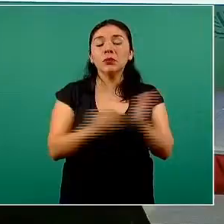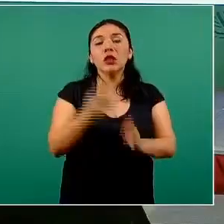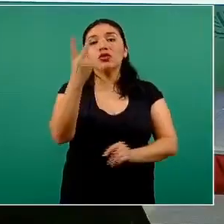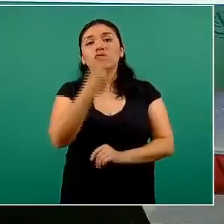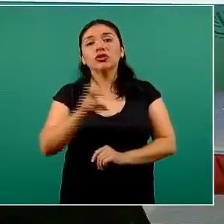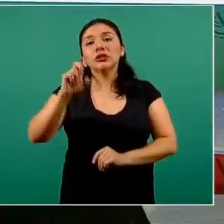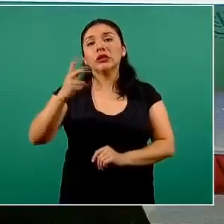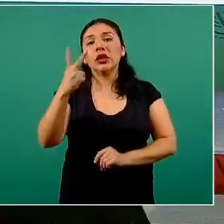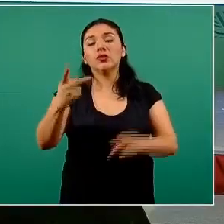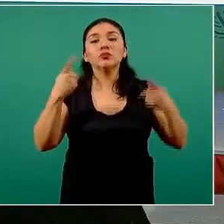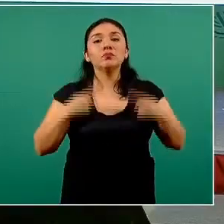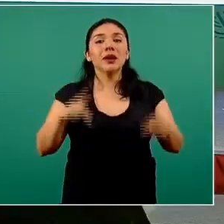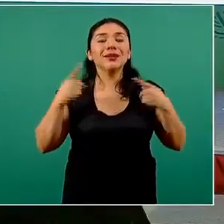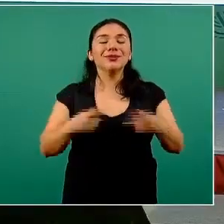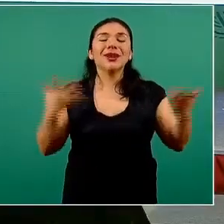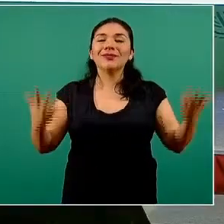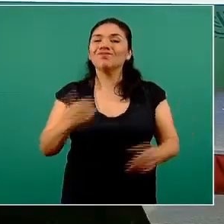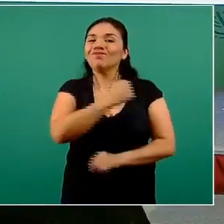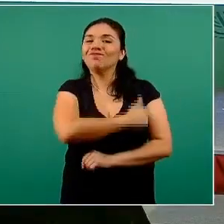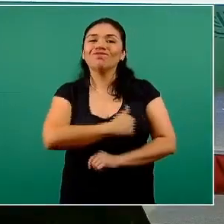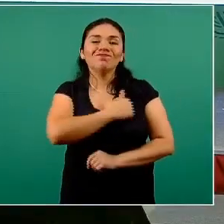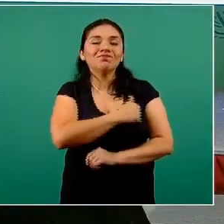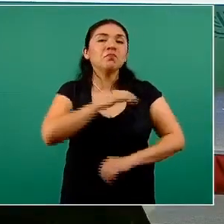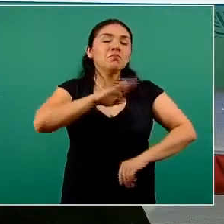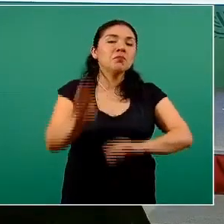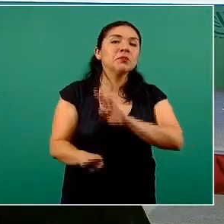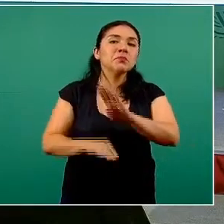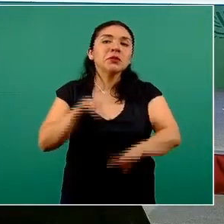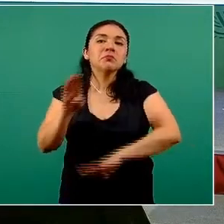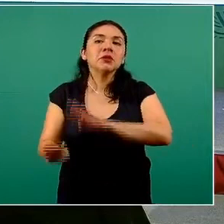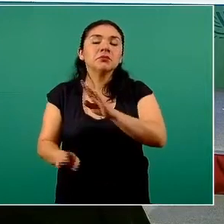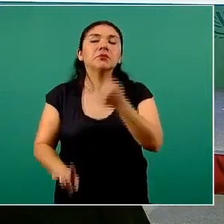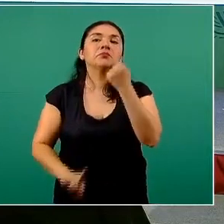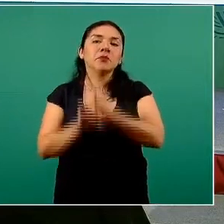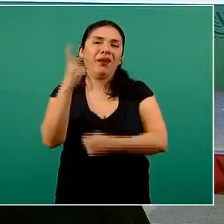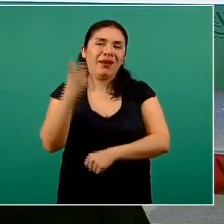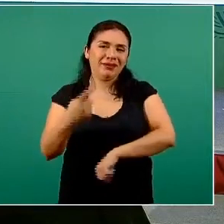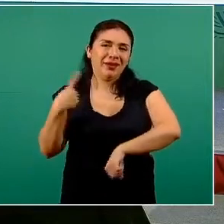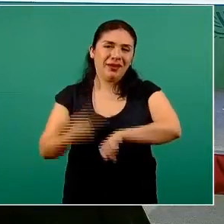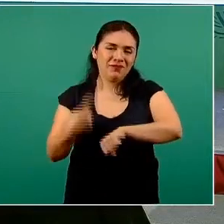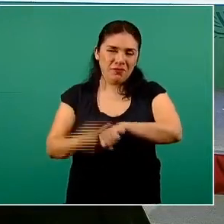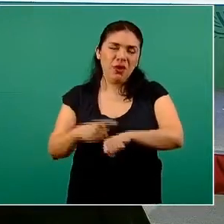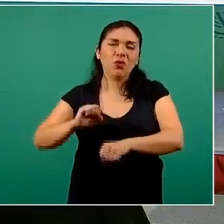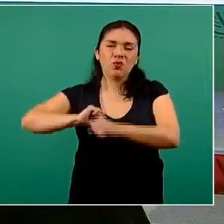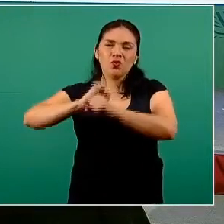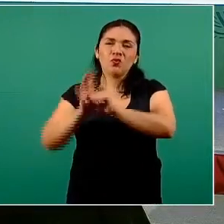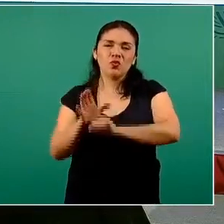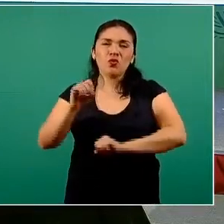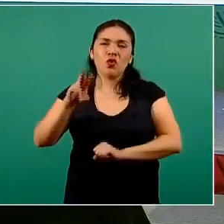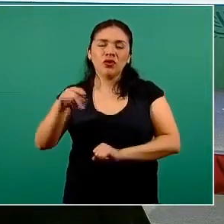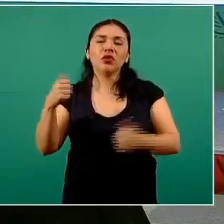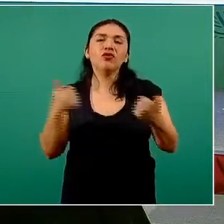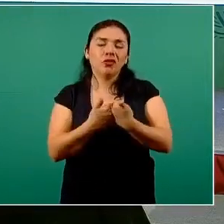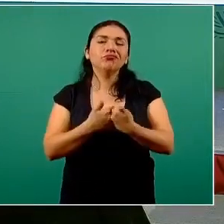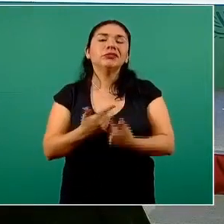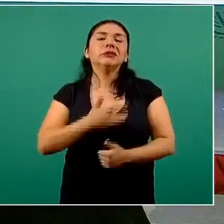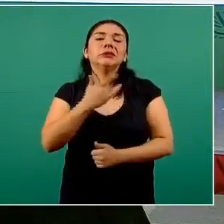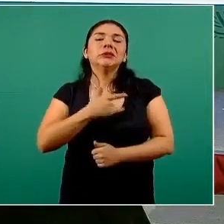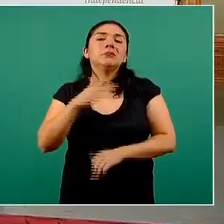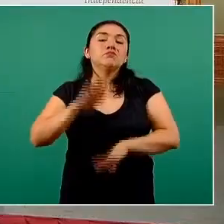232 personas que desafortunadamente han perdido la vida en esta epidemia de COVID con un resultado